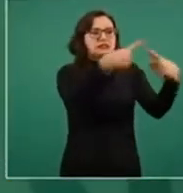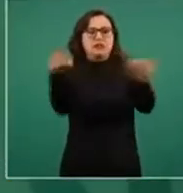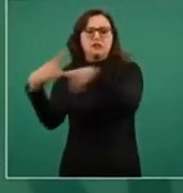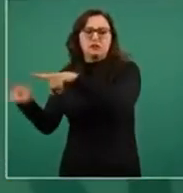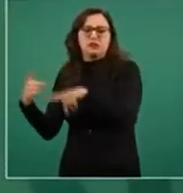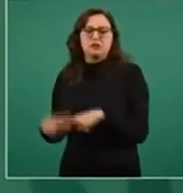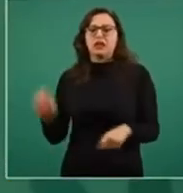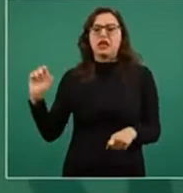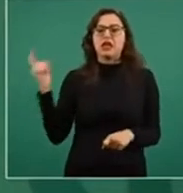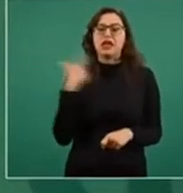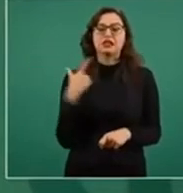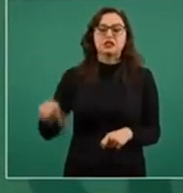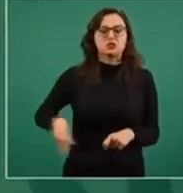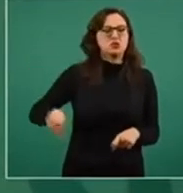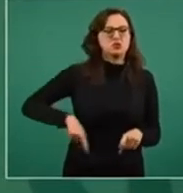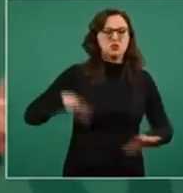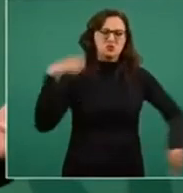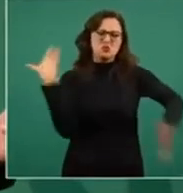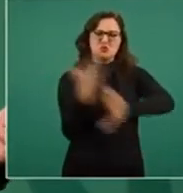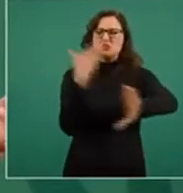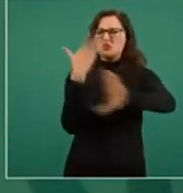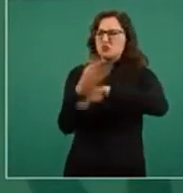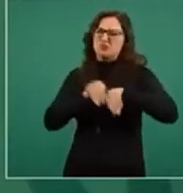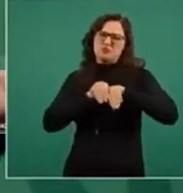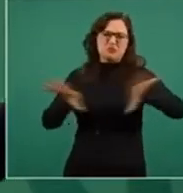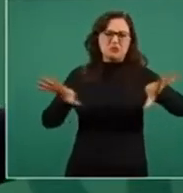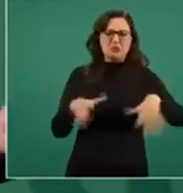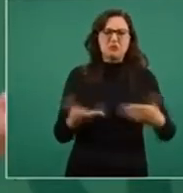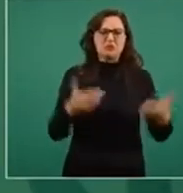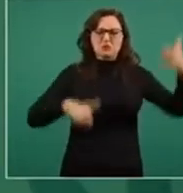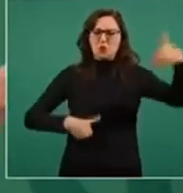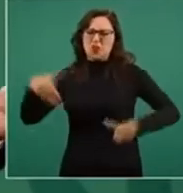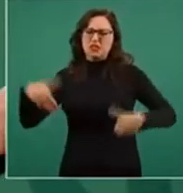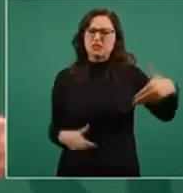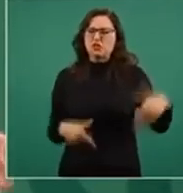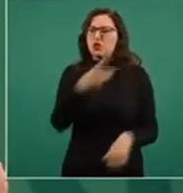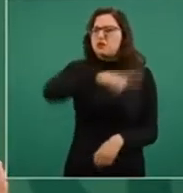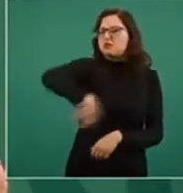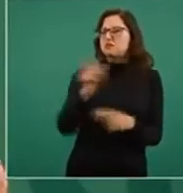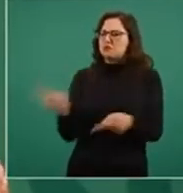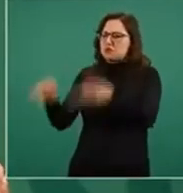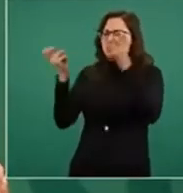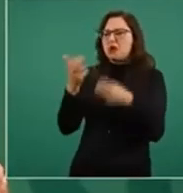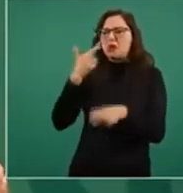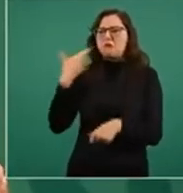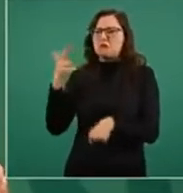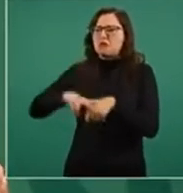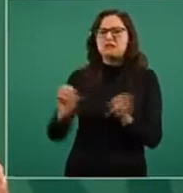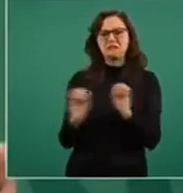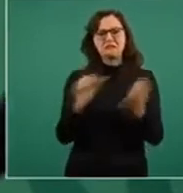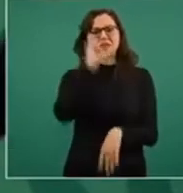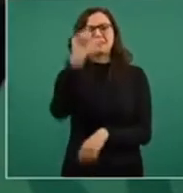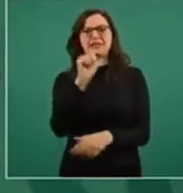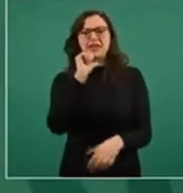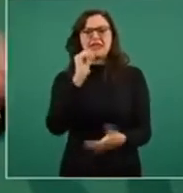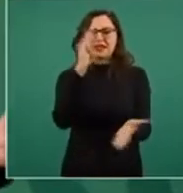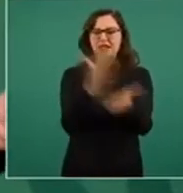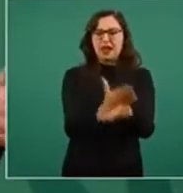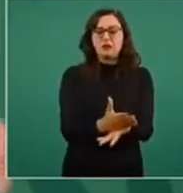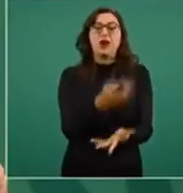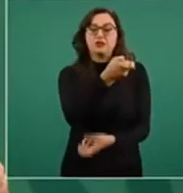al antiguo régimen, que están muy molestos porque ya no pueden saquear, ya no pueden robar. Por eso quieren